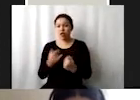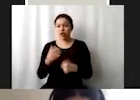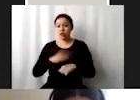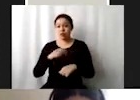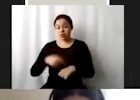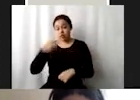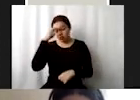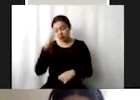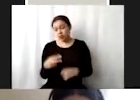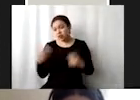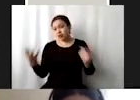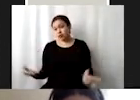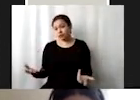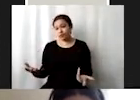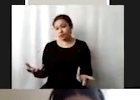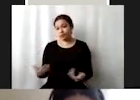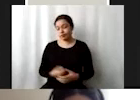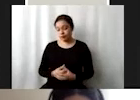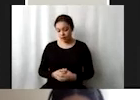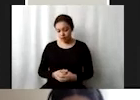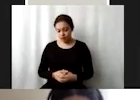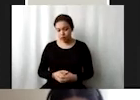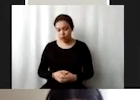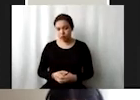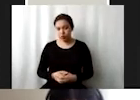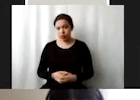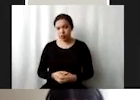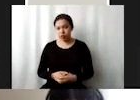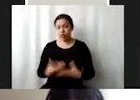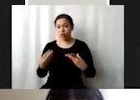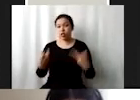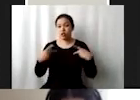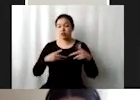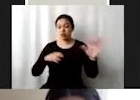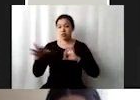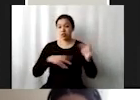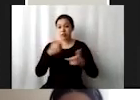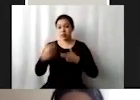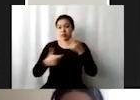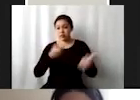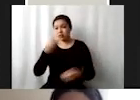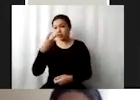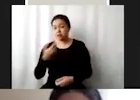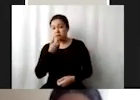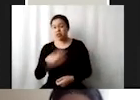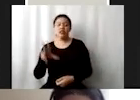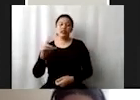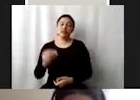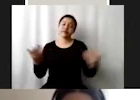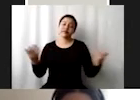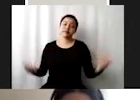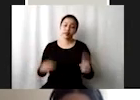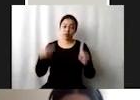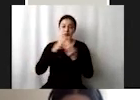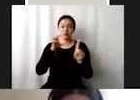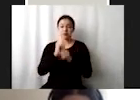nuestro que no paga lo que de verdad muchas veces trabaja la gente y bueno esta es una meta que no logramos